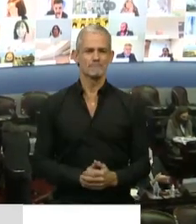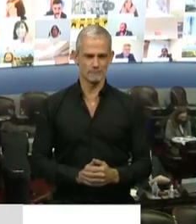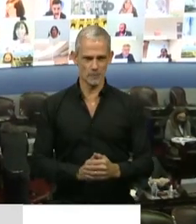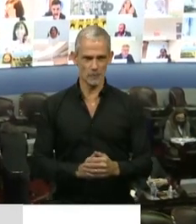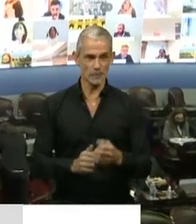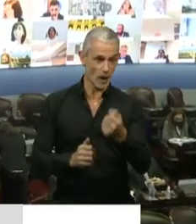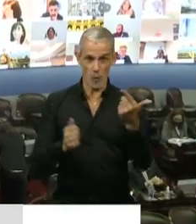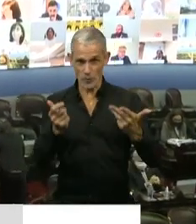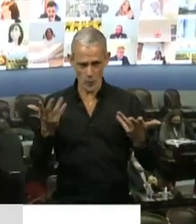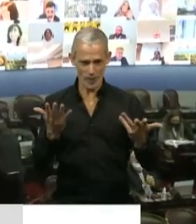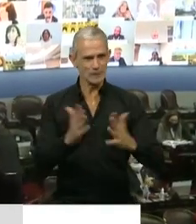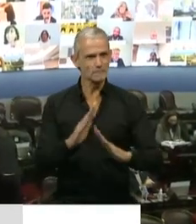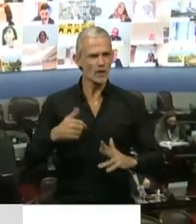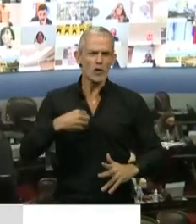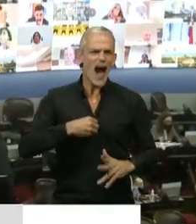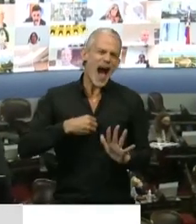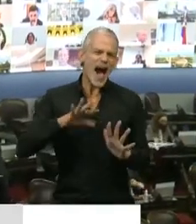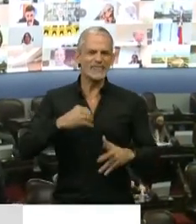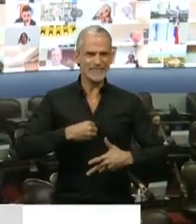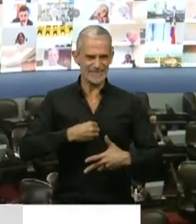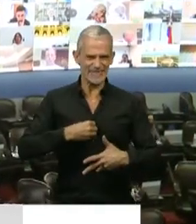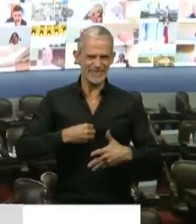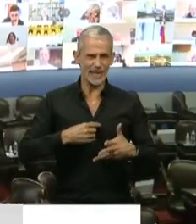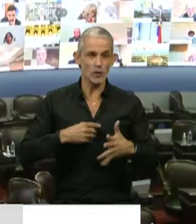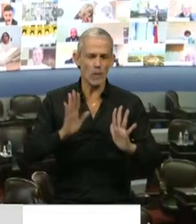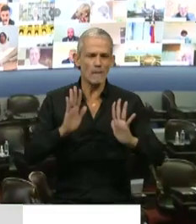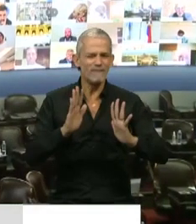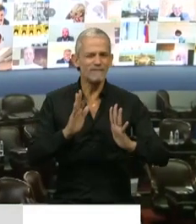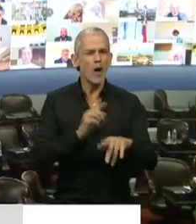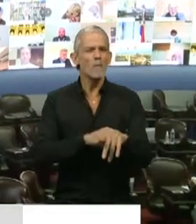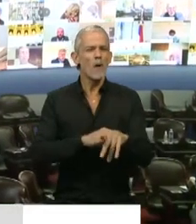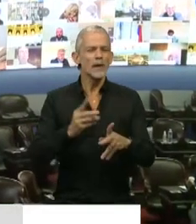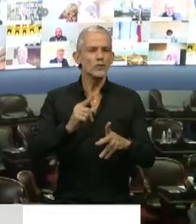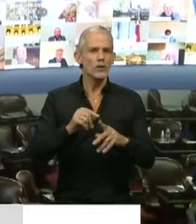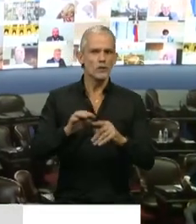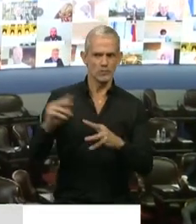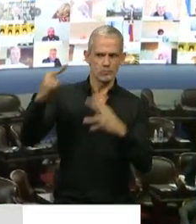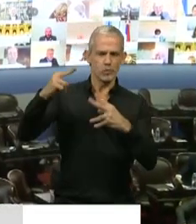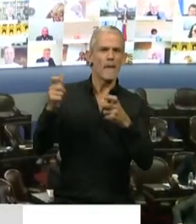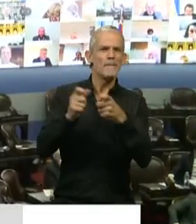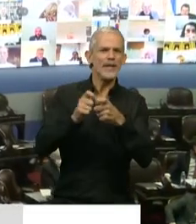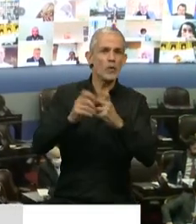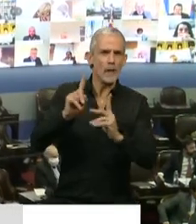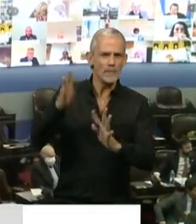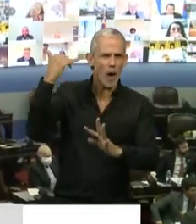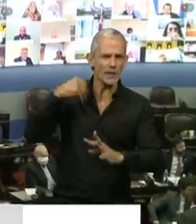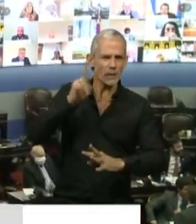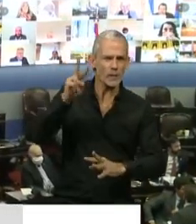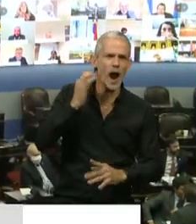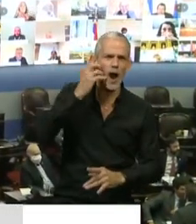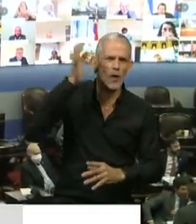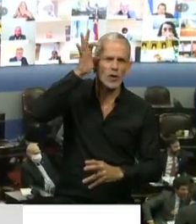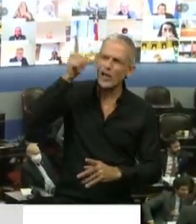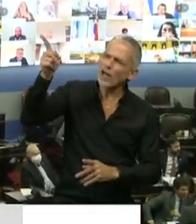Pero decía, diputados, yo a veces siento que en algún momento nos van a mirar en una película como mirábamos a los abuelos italianos que